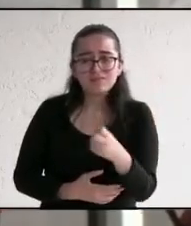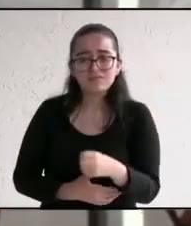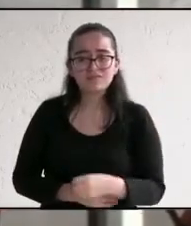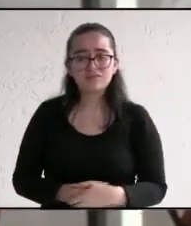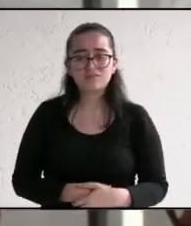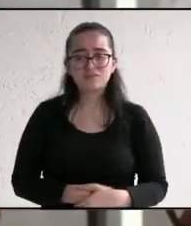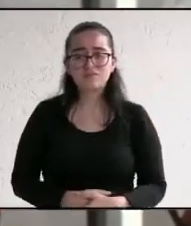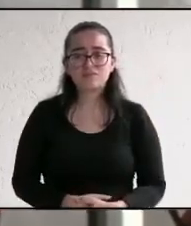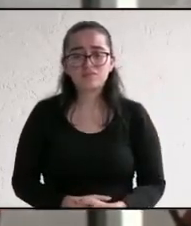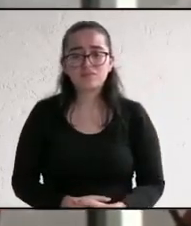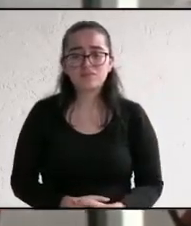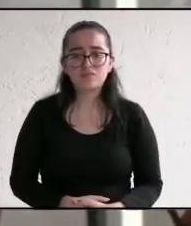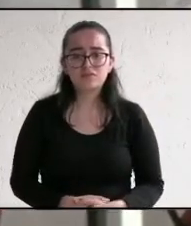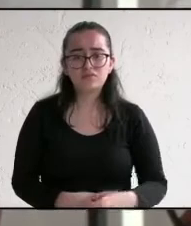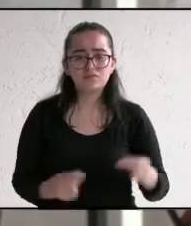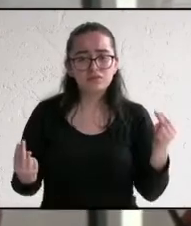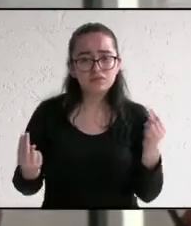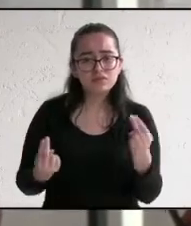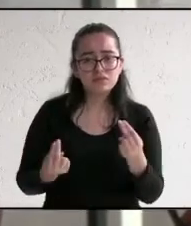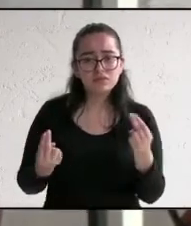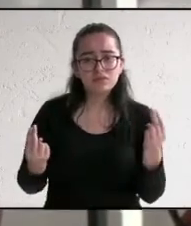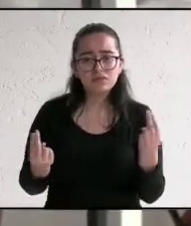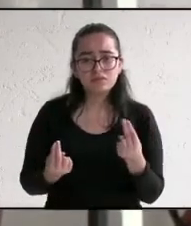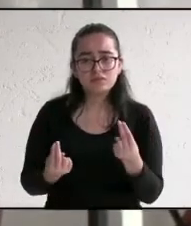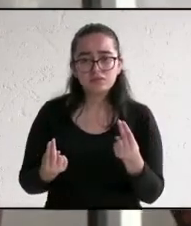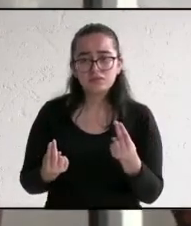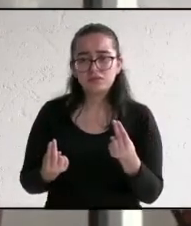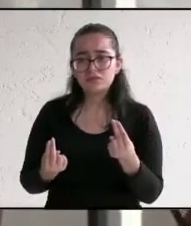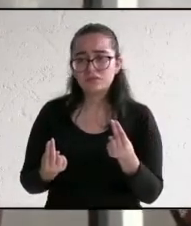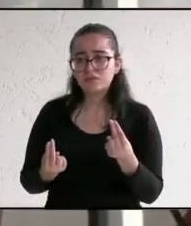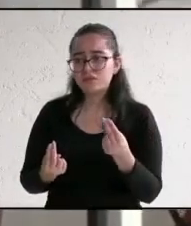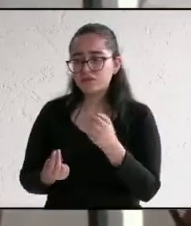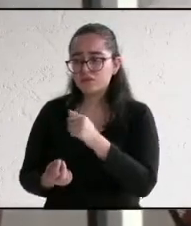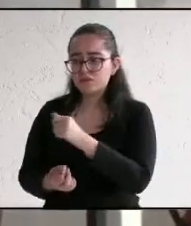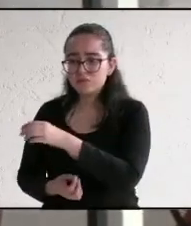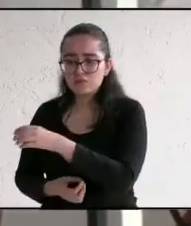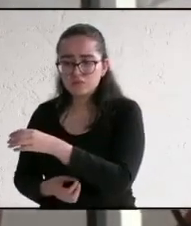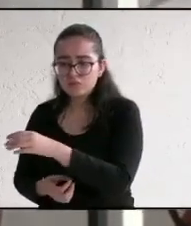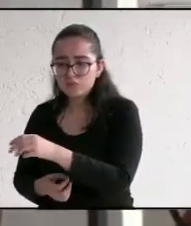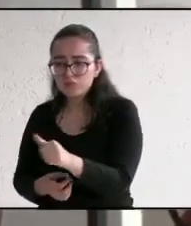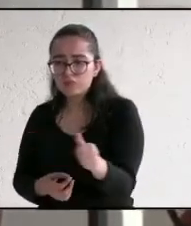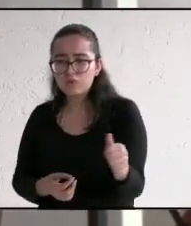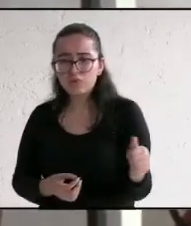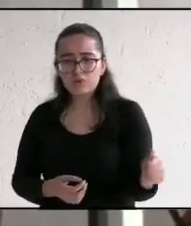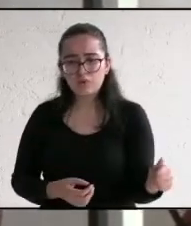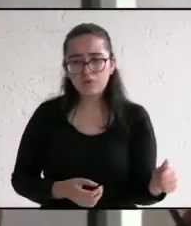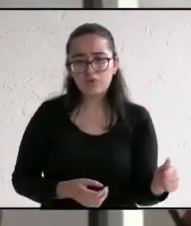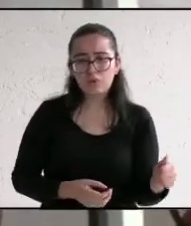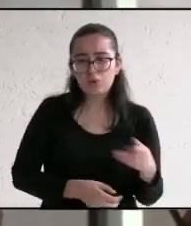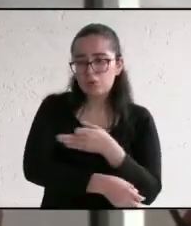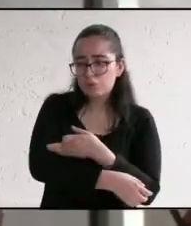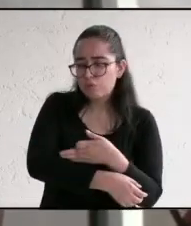necesitamos generar un sistema de monitoreo de la canasta básica a través de todas las zonas del municipio,